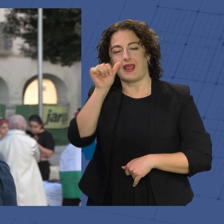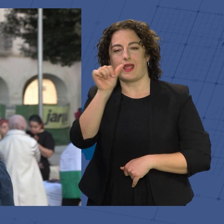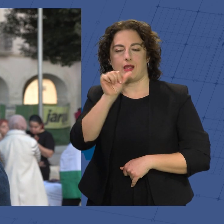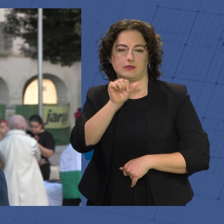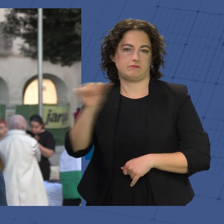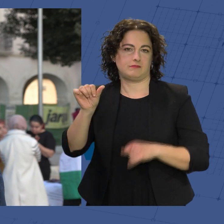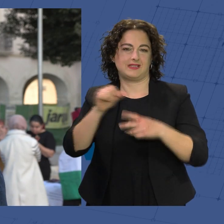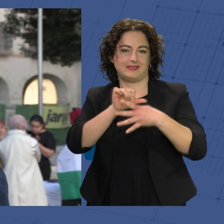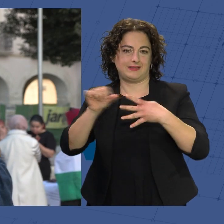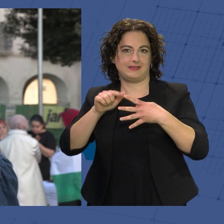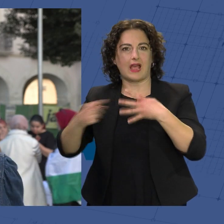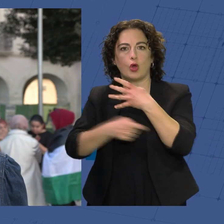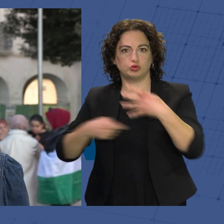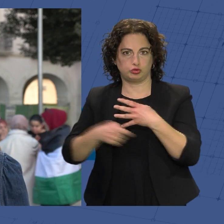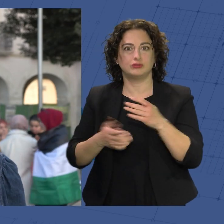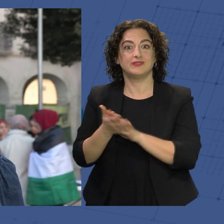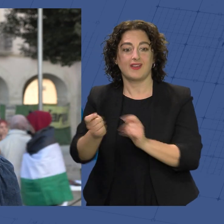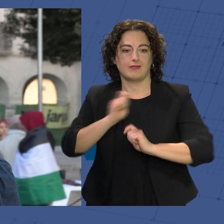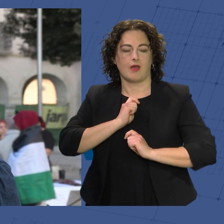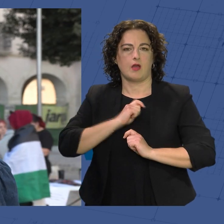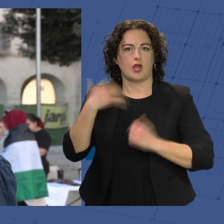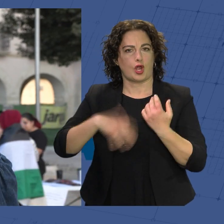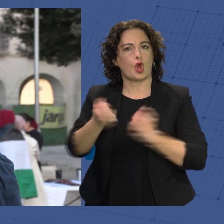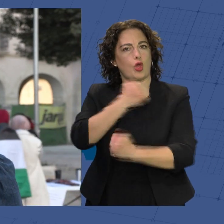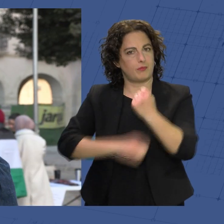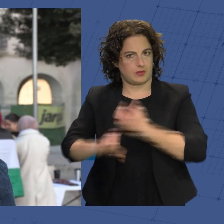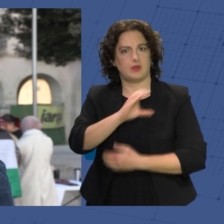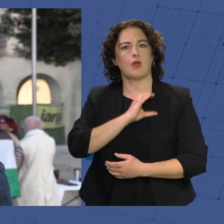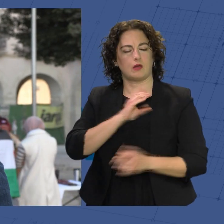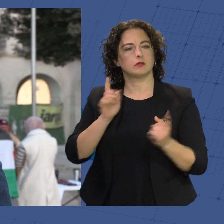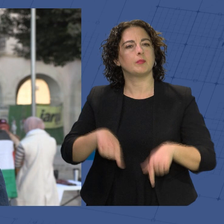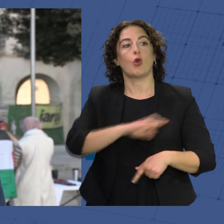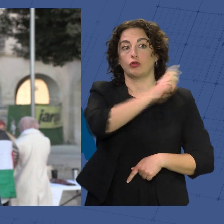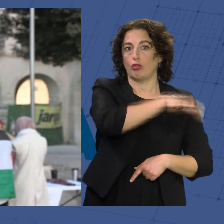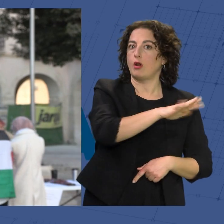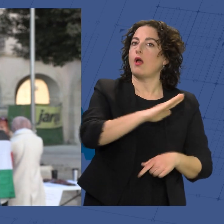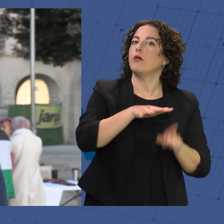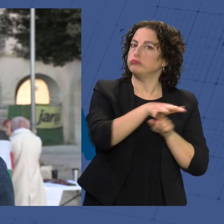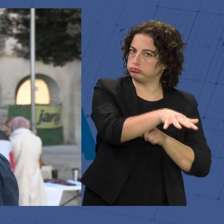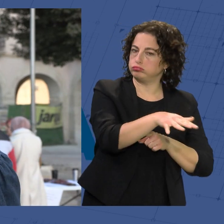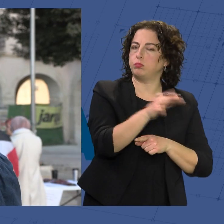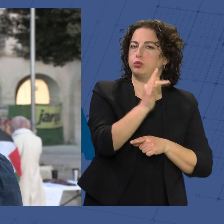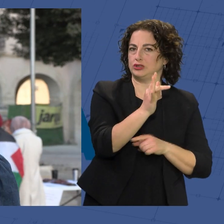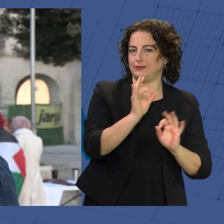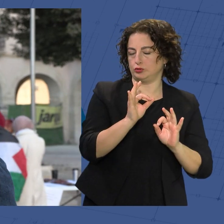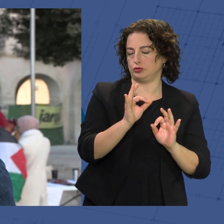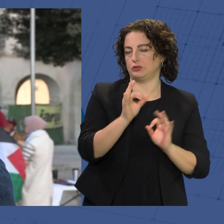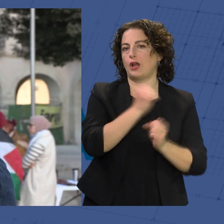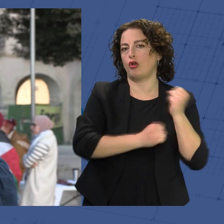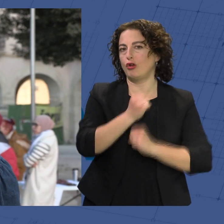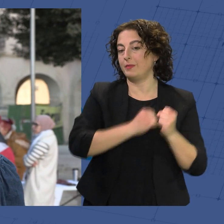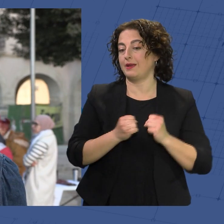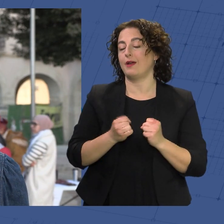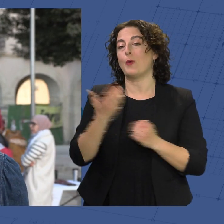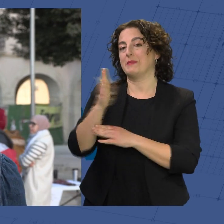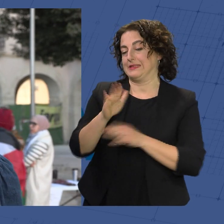para Almería un revulsivo económico total, como lo ha supuesto la otra zona donde también ha estado. Se va a presentar en breve y yo no querría desgranarles